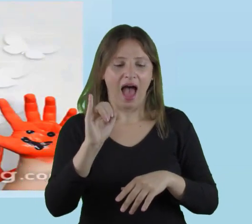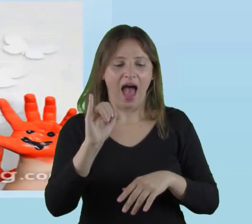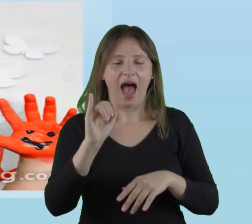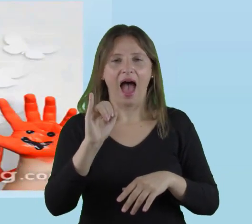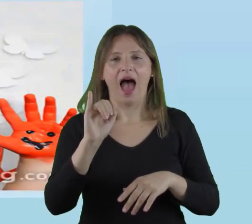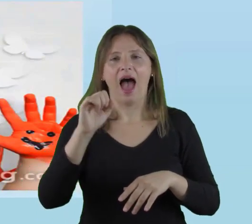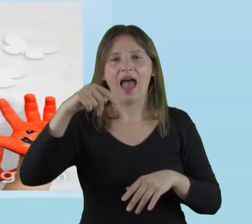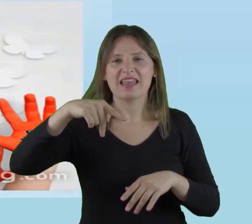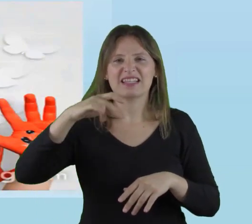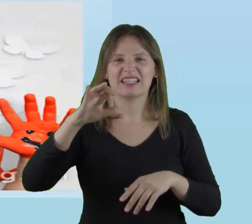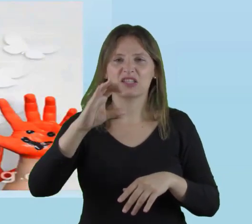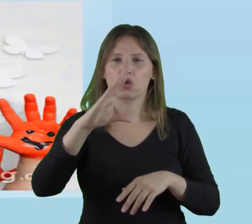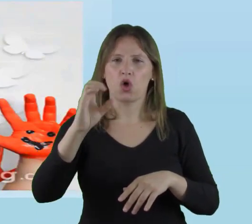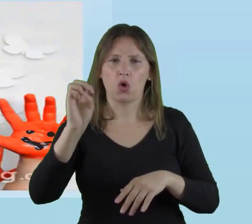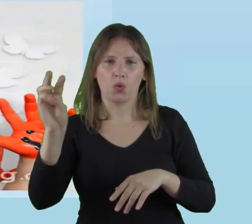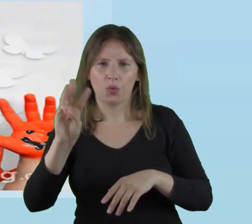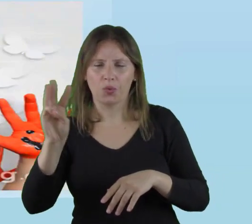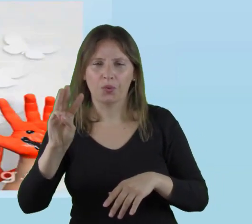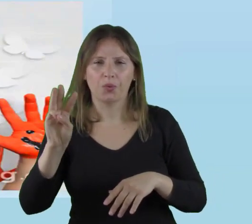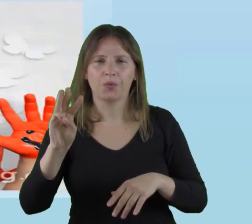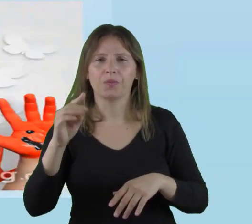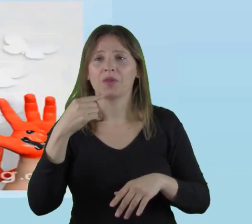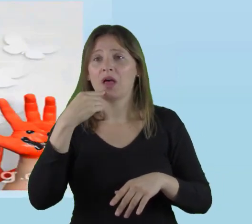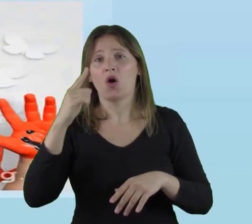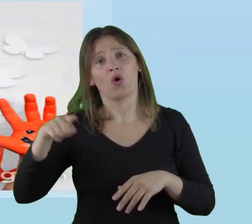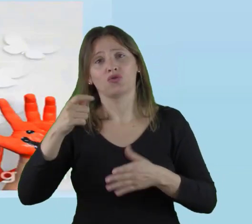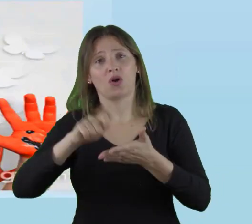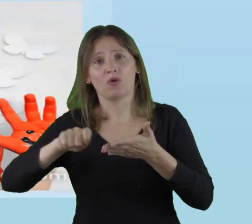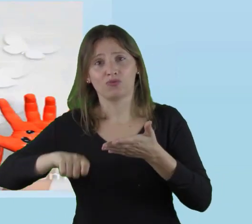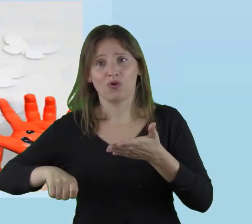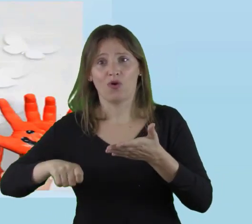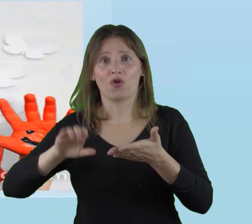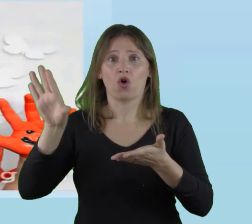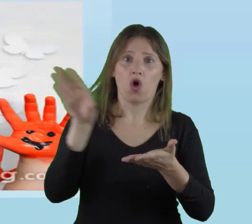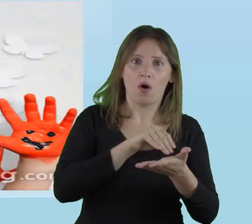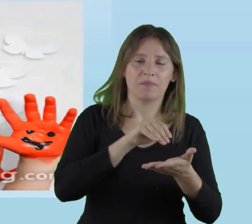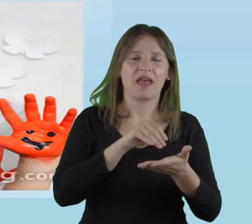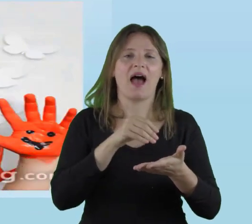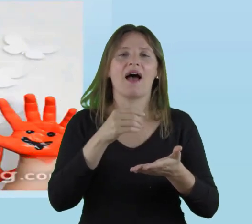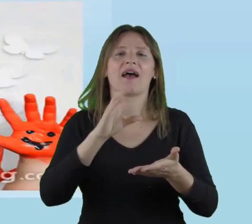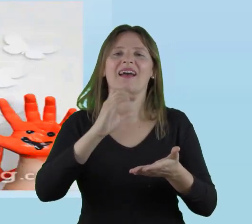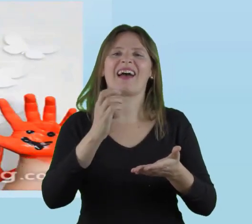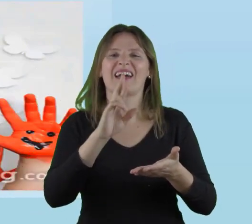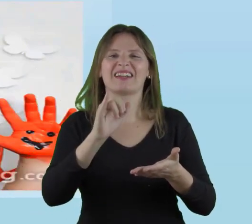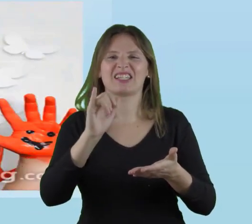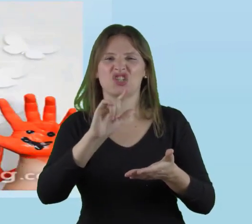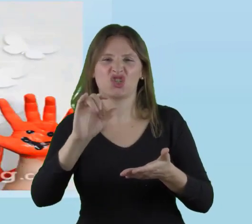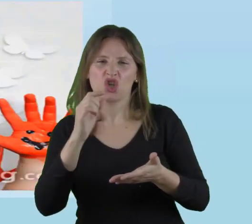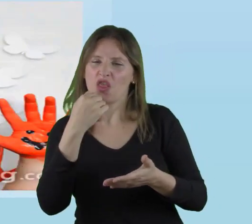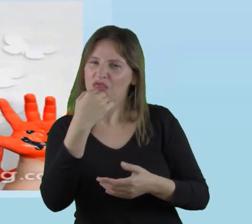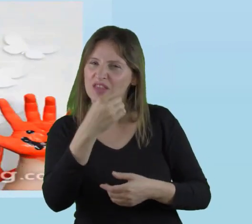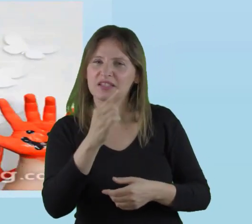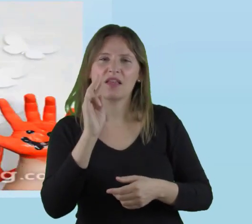citado por Carrillo en el 2018, nos dice que